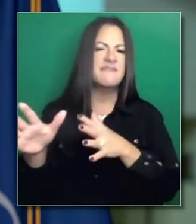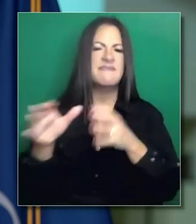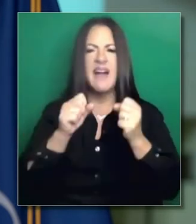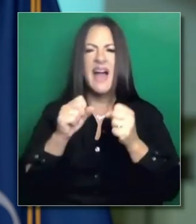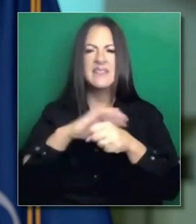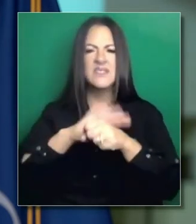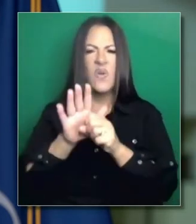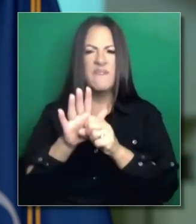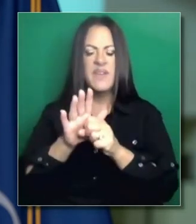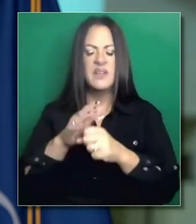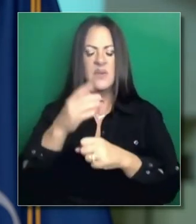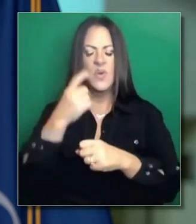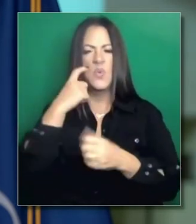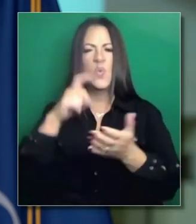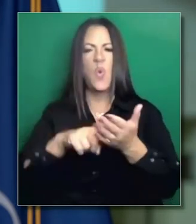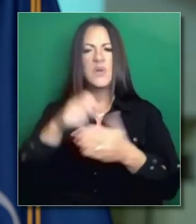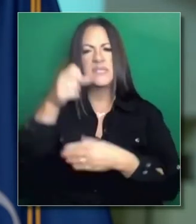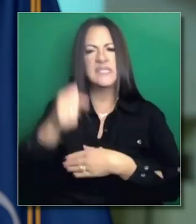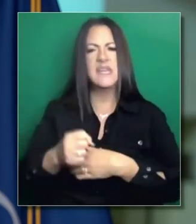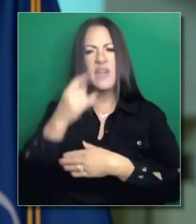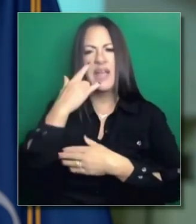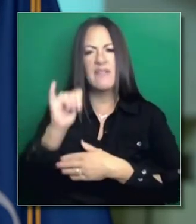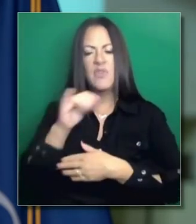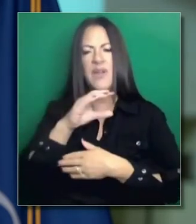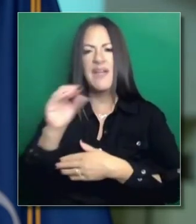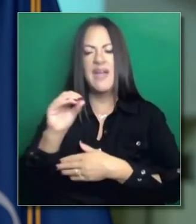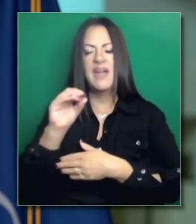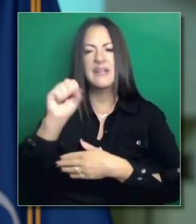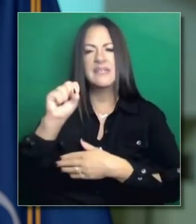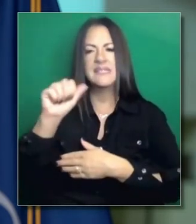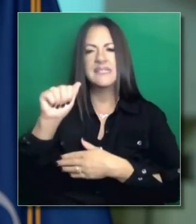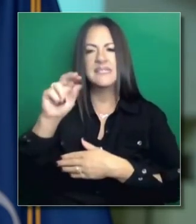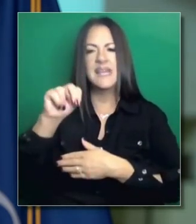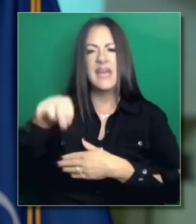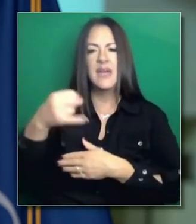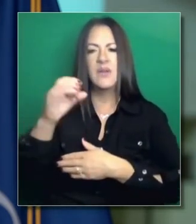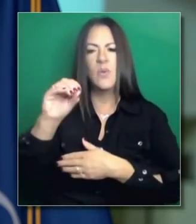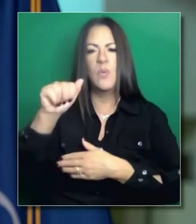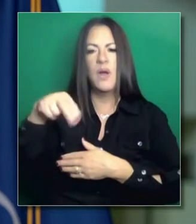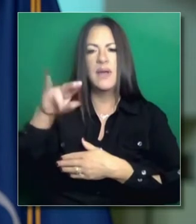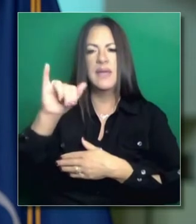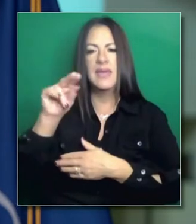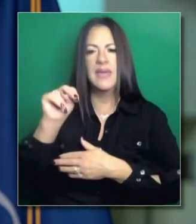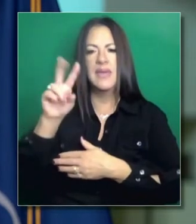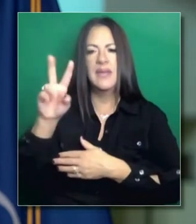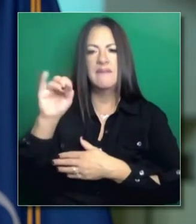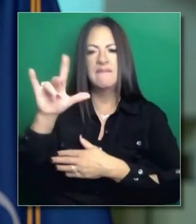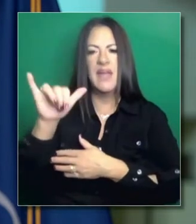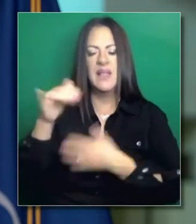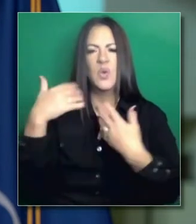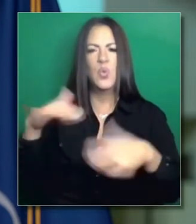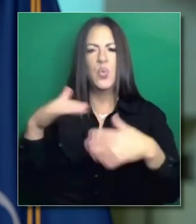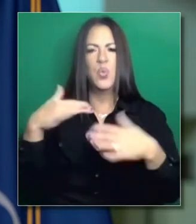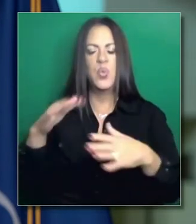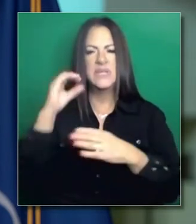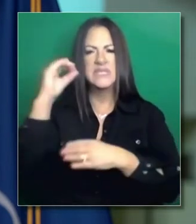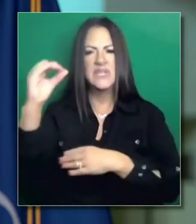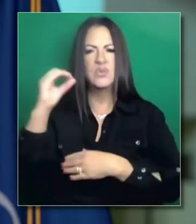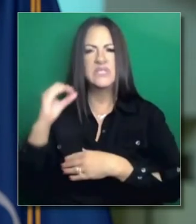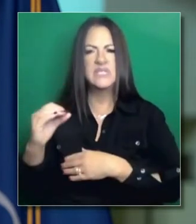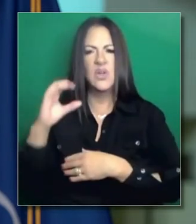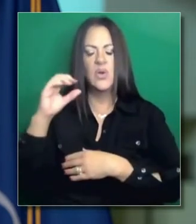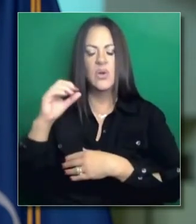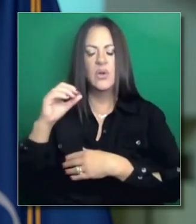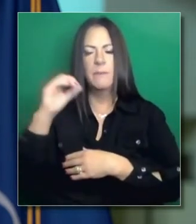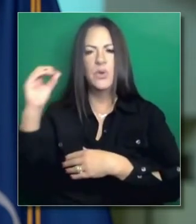es alarmante, sobre todo en el Valle de San Joaquín. Estamos viendo que no hay ningún porcentaje